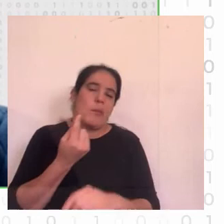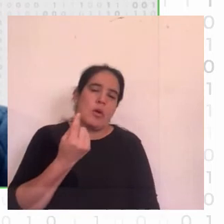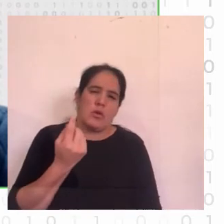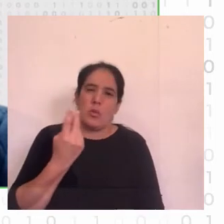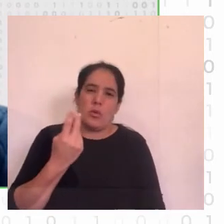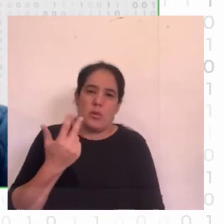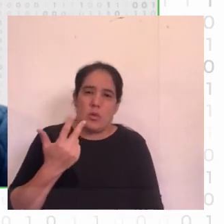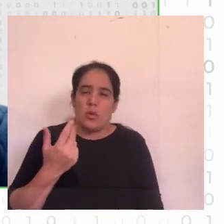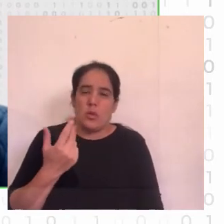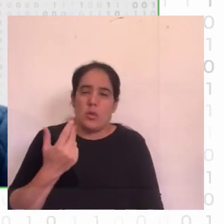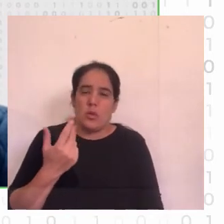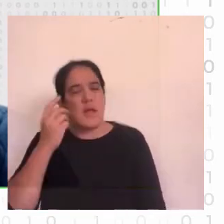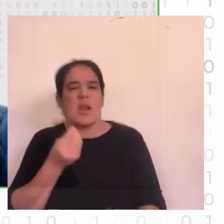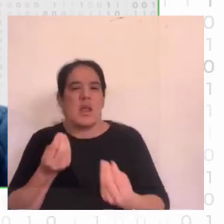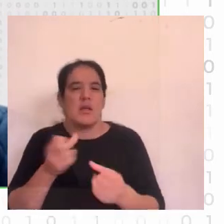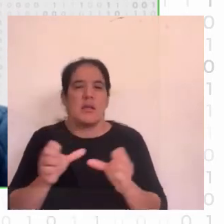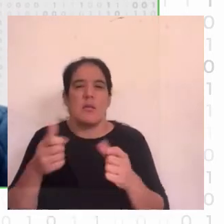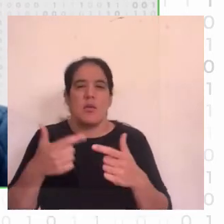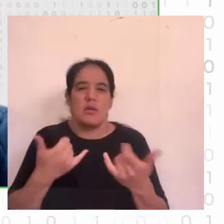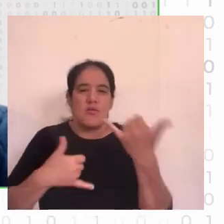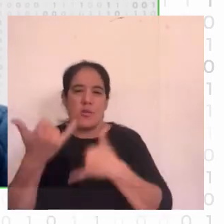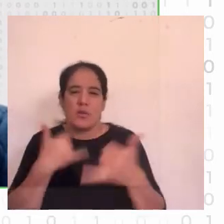qué generar qué puede ser útil